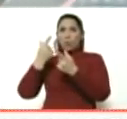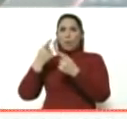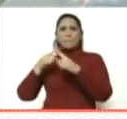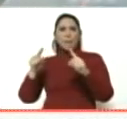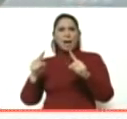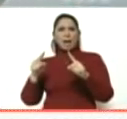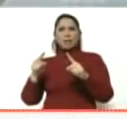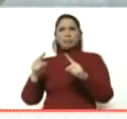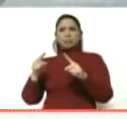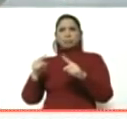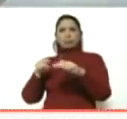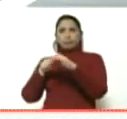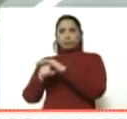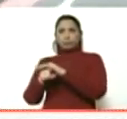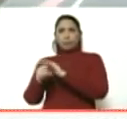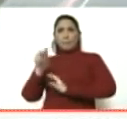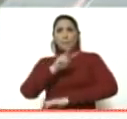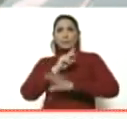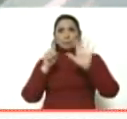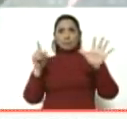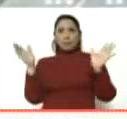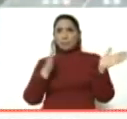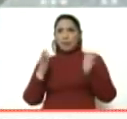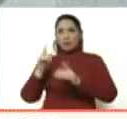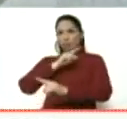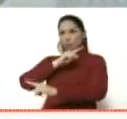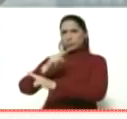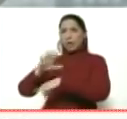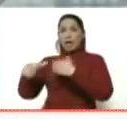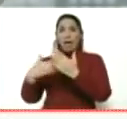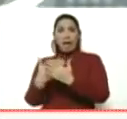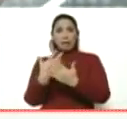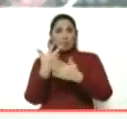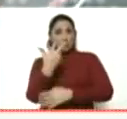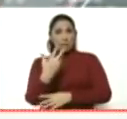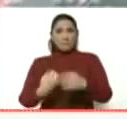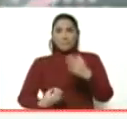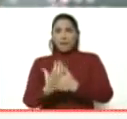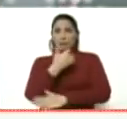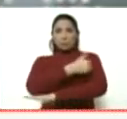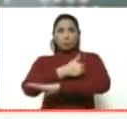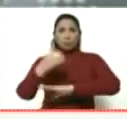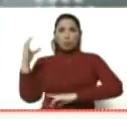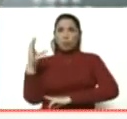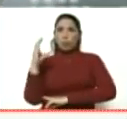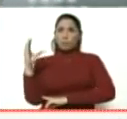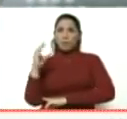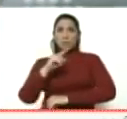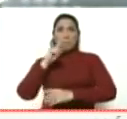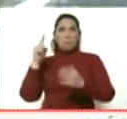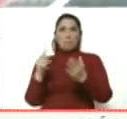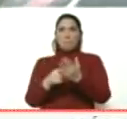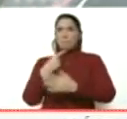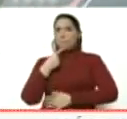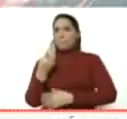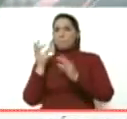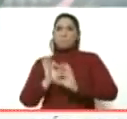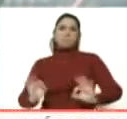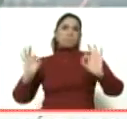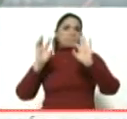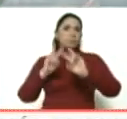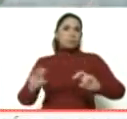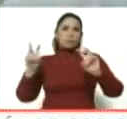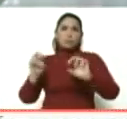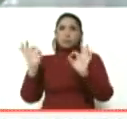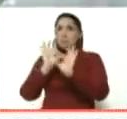estadounidense. Y desde el 26 de marzo, que fue esa denuncia, hasta el 3 de mayo, las autoridades colombianas absolutamente nada hicieron, nada investigaron,